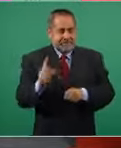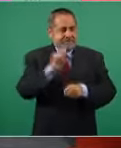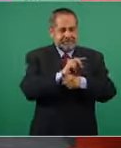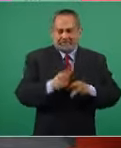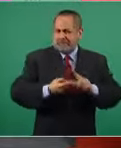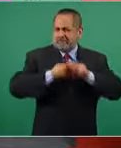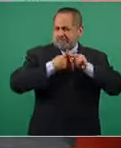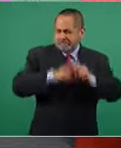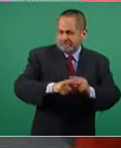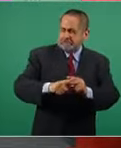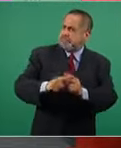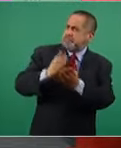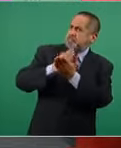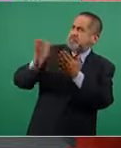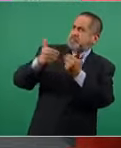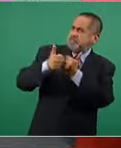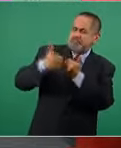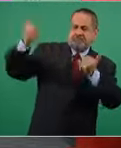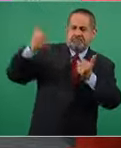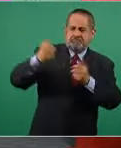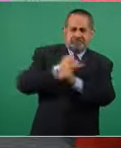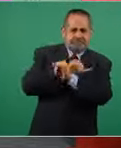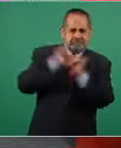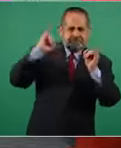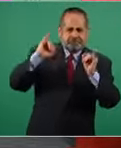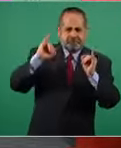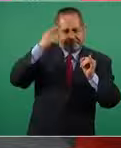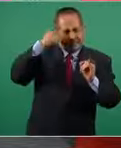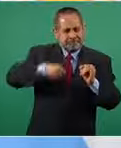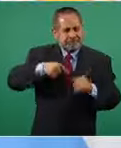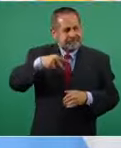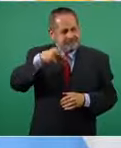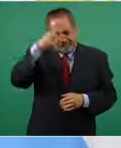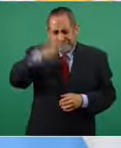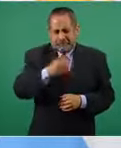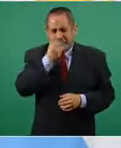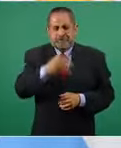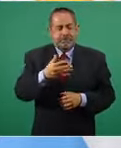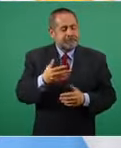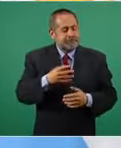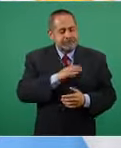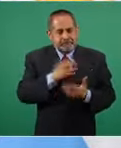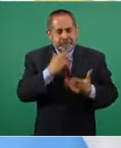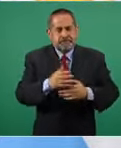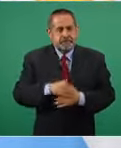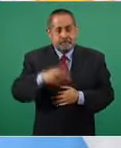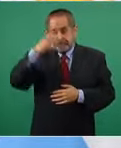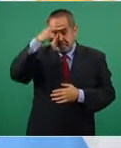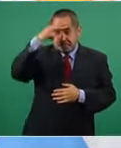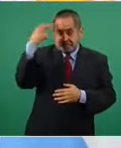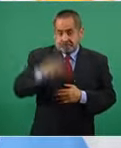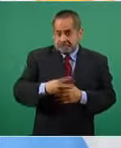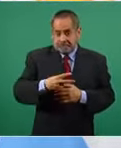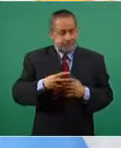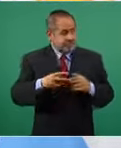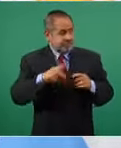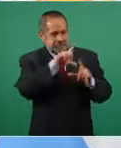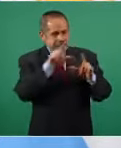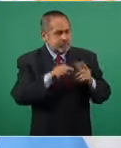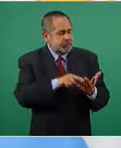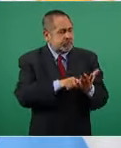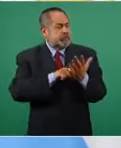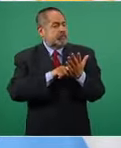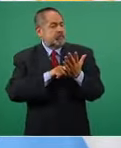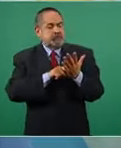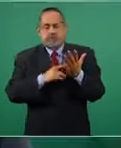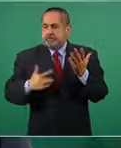proceso en que empezó proceso independientista en este querido México. Un México que es ejemplo para muchos de